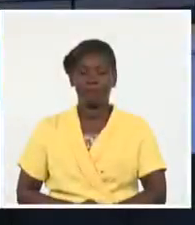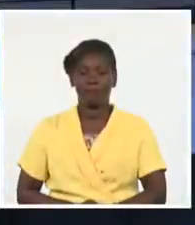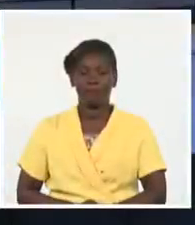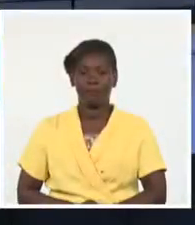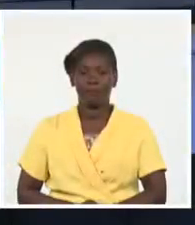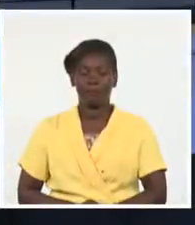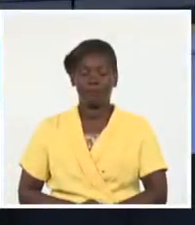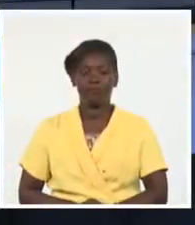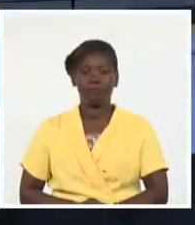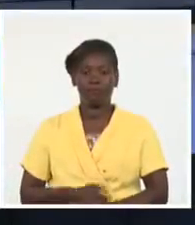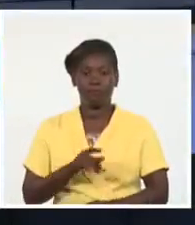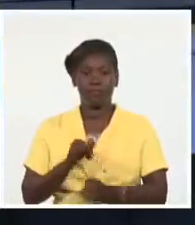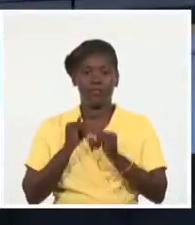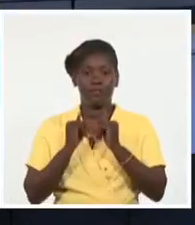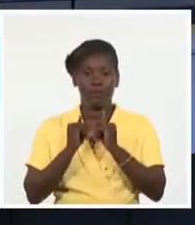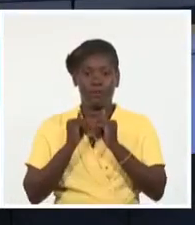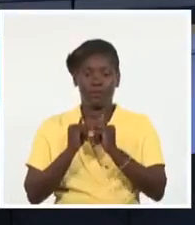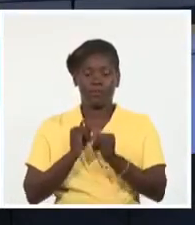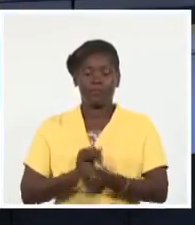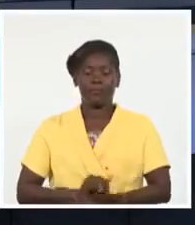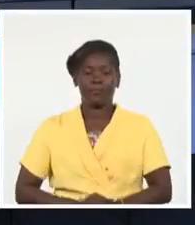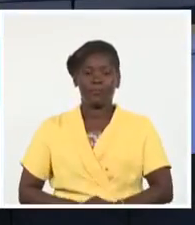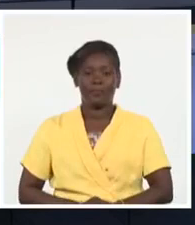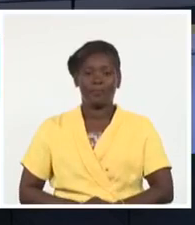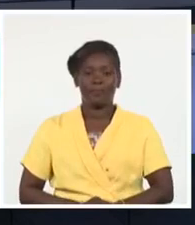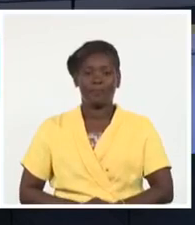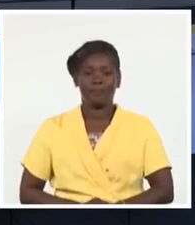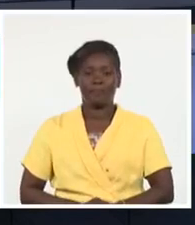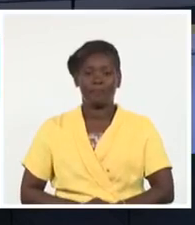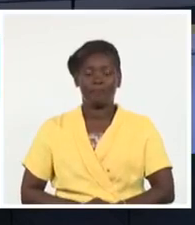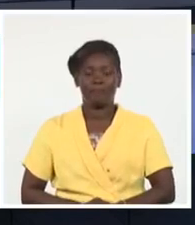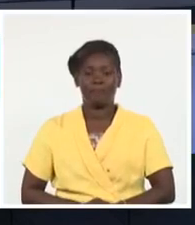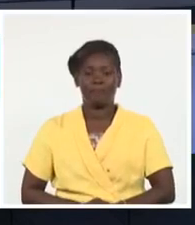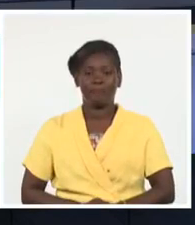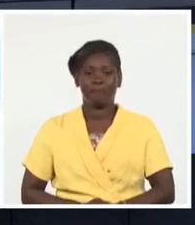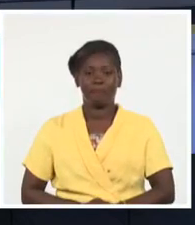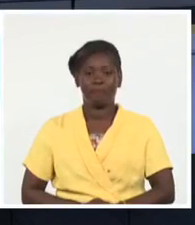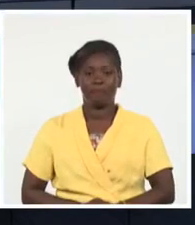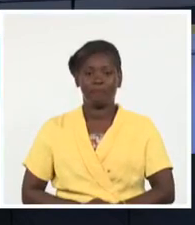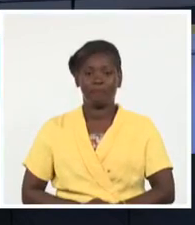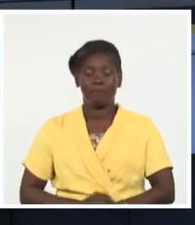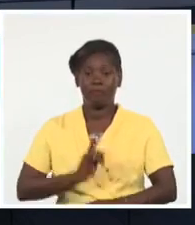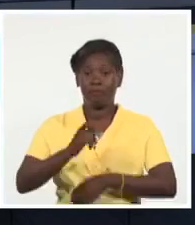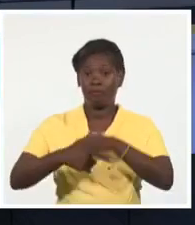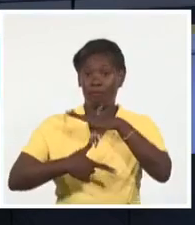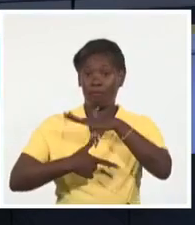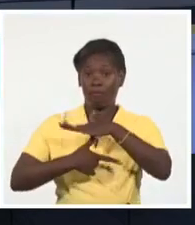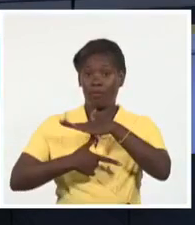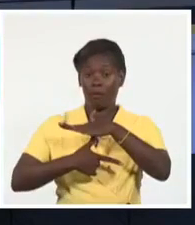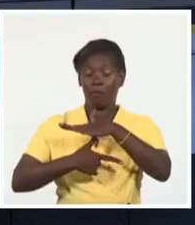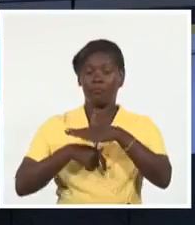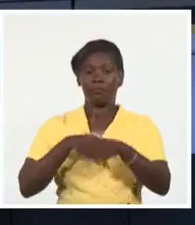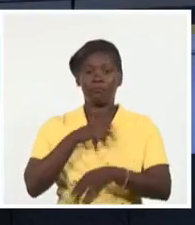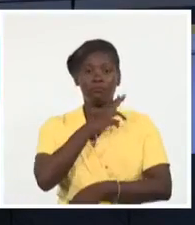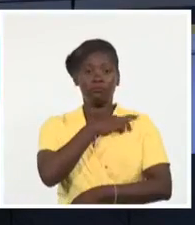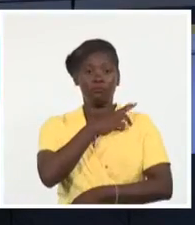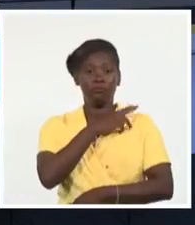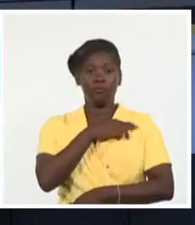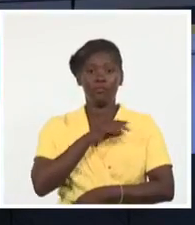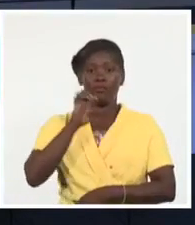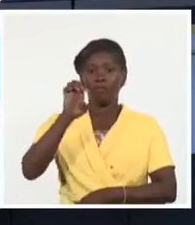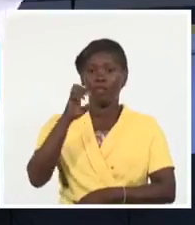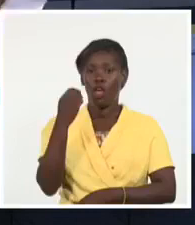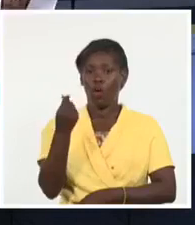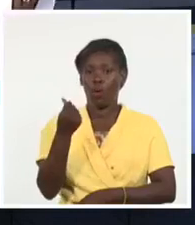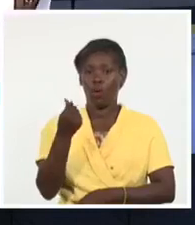Tiempo para nuestro rápido repaso por otras informaciones del ámbito nacional. El viceprimer ministro de Cuba y titular de Economía y Planificación,